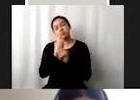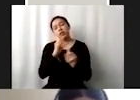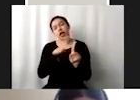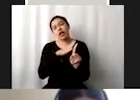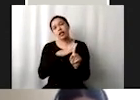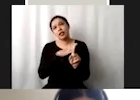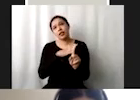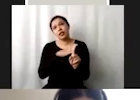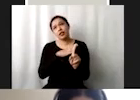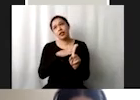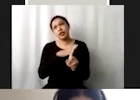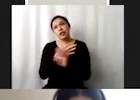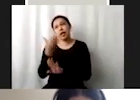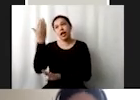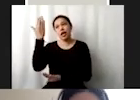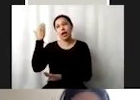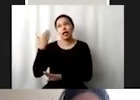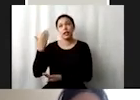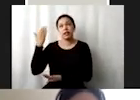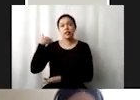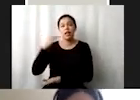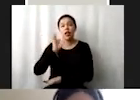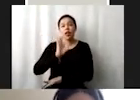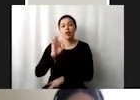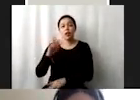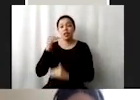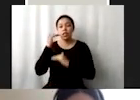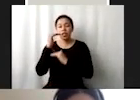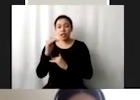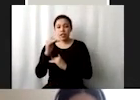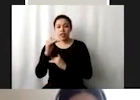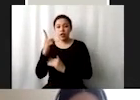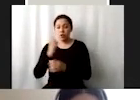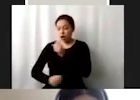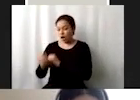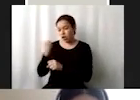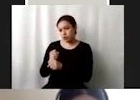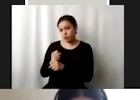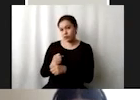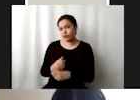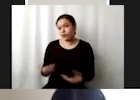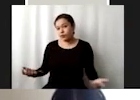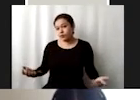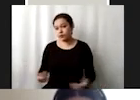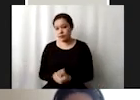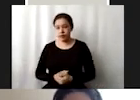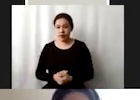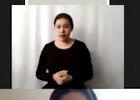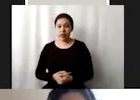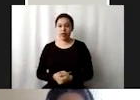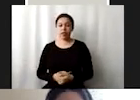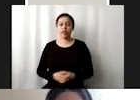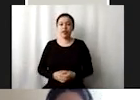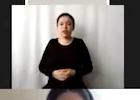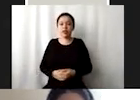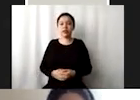tenía fecha de expiración el año pasado bueno lo que les decía el